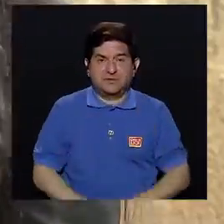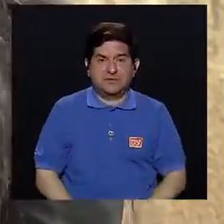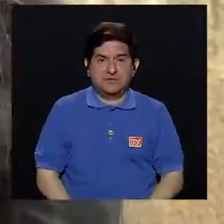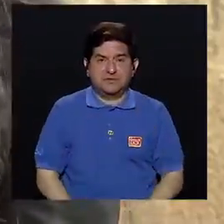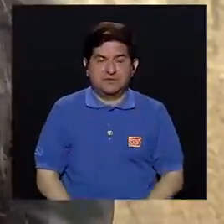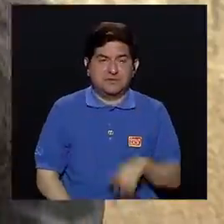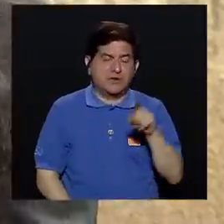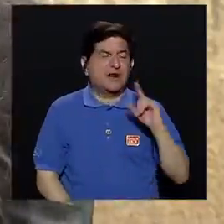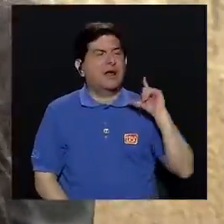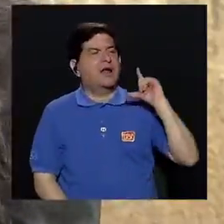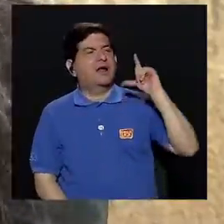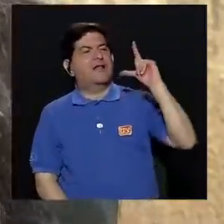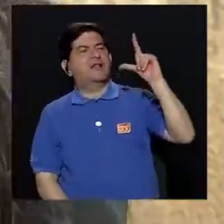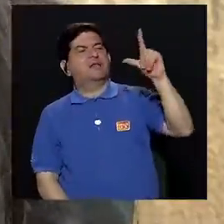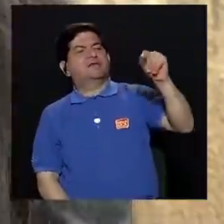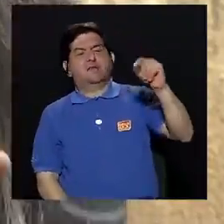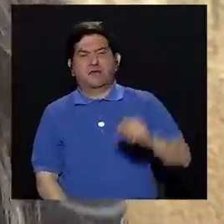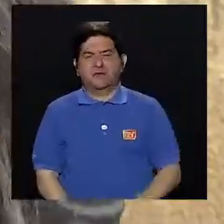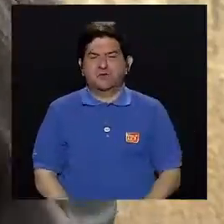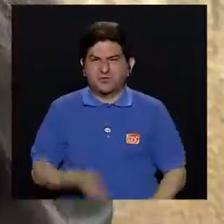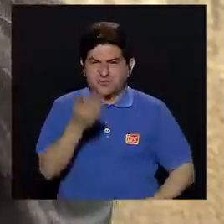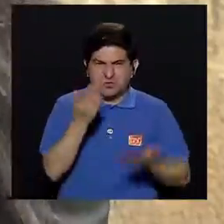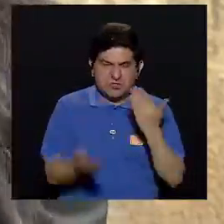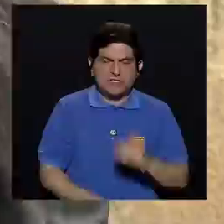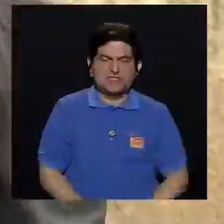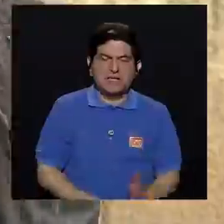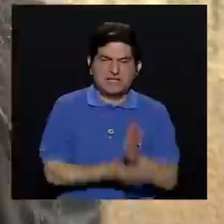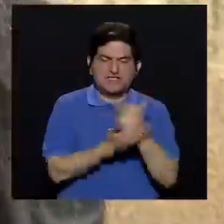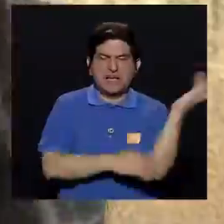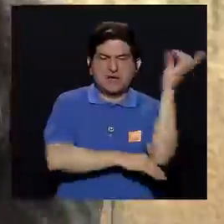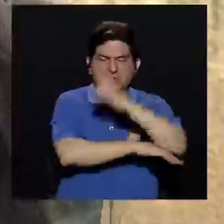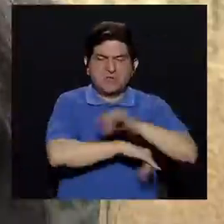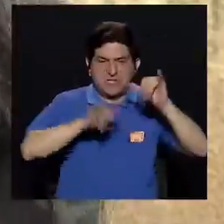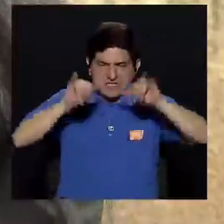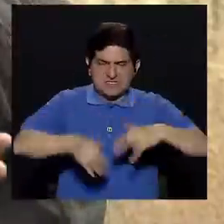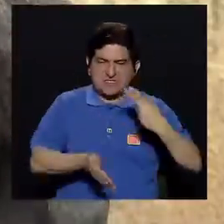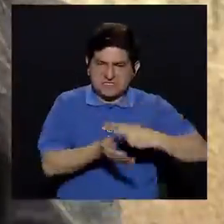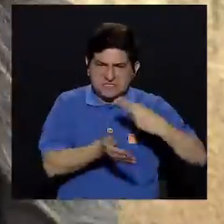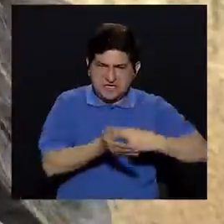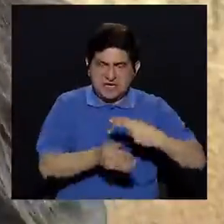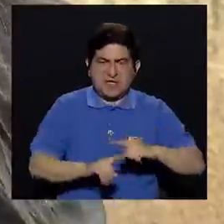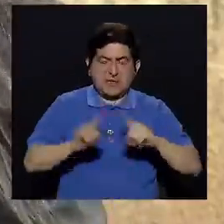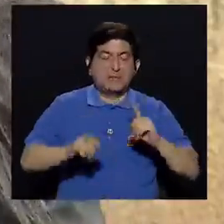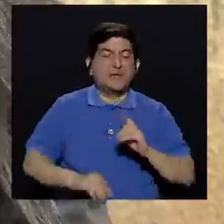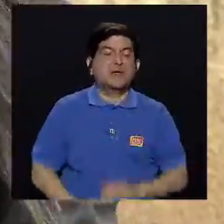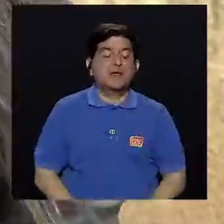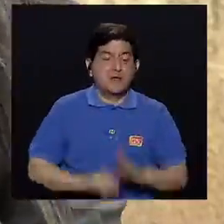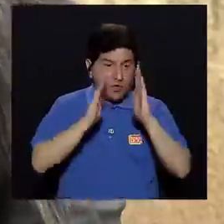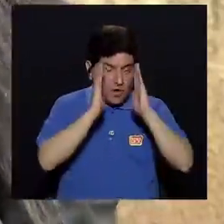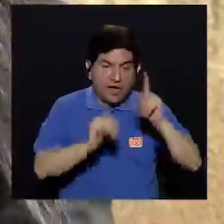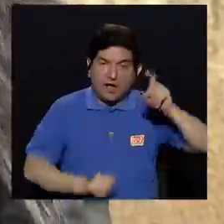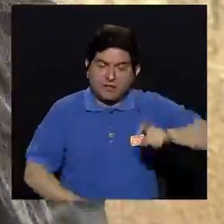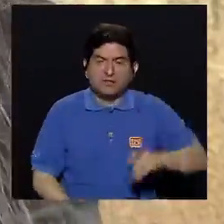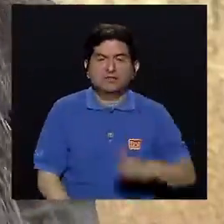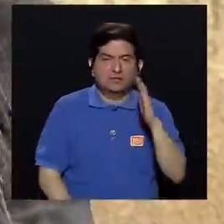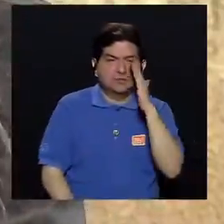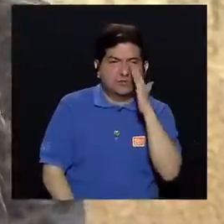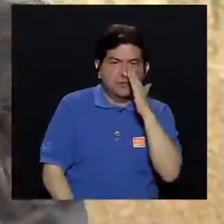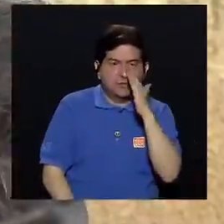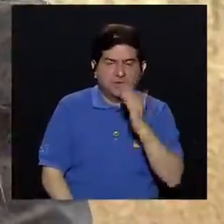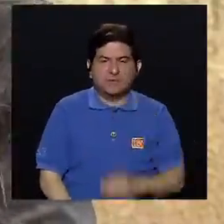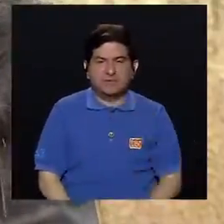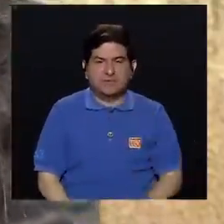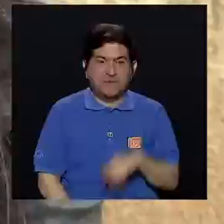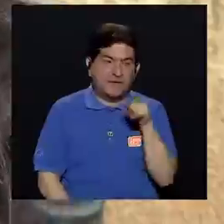una lejana residencia, entonces le puede dejar unos pocos días ya sea en el hospital, pero ya es por los cuidados que tiene que tener, que la madre tal vez